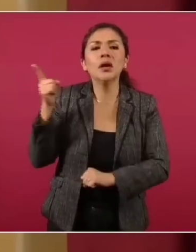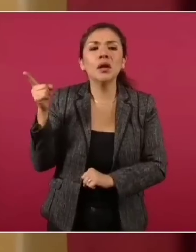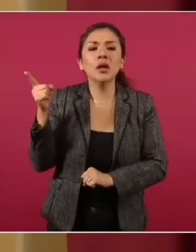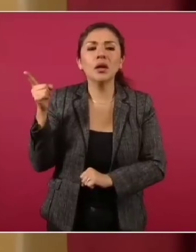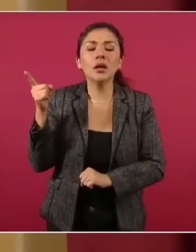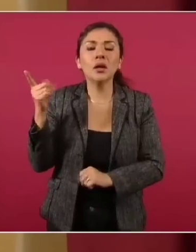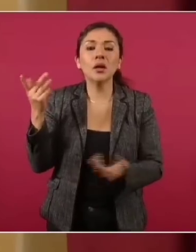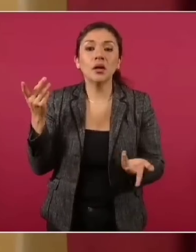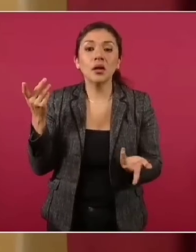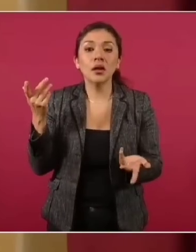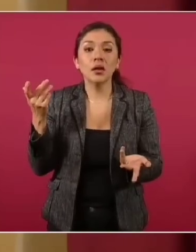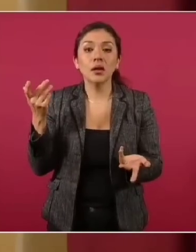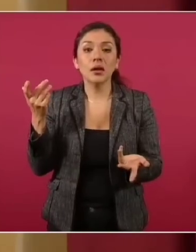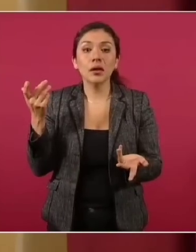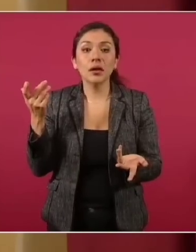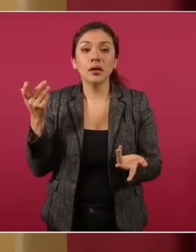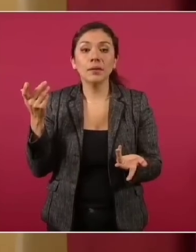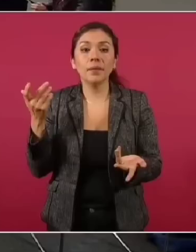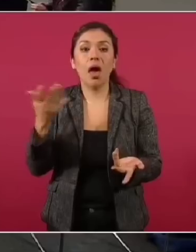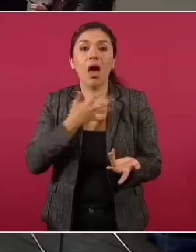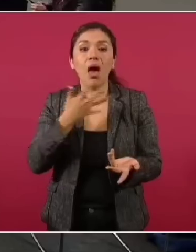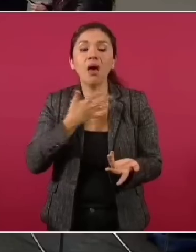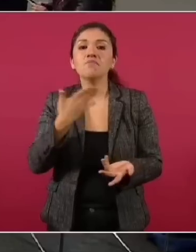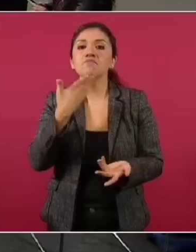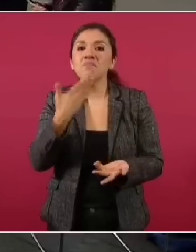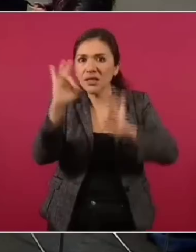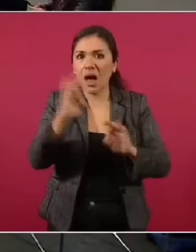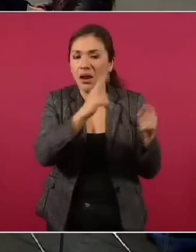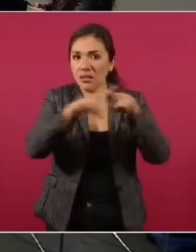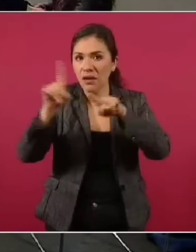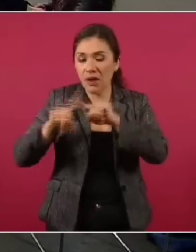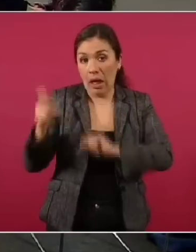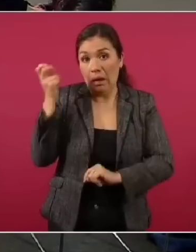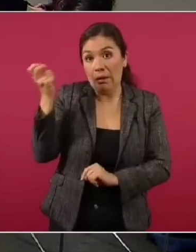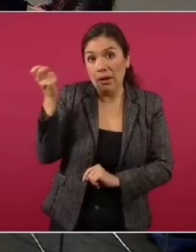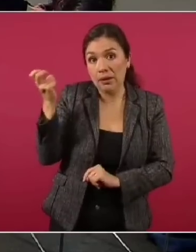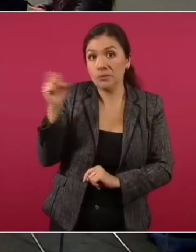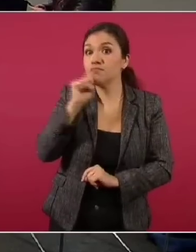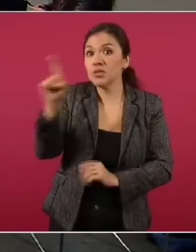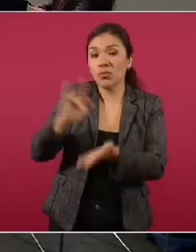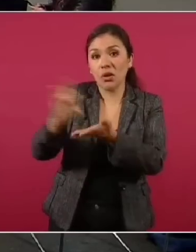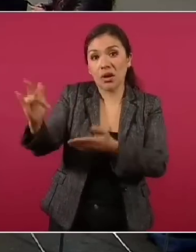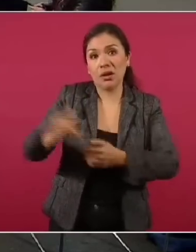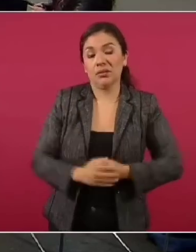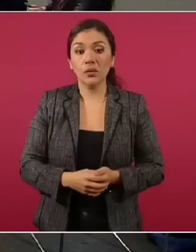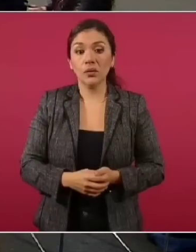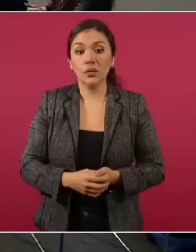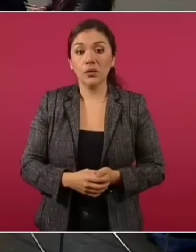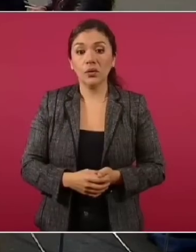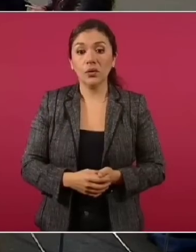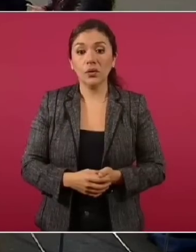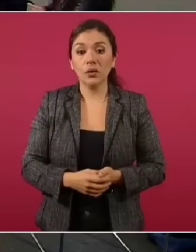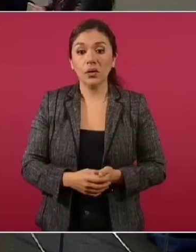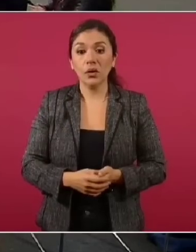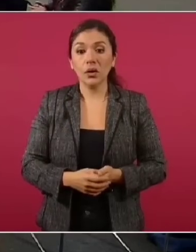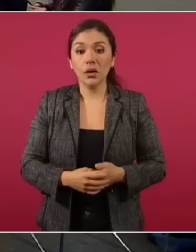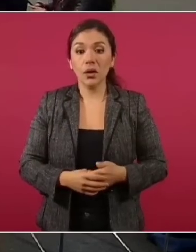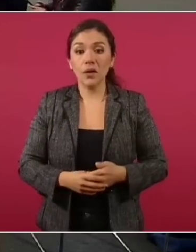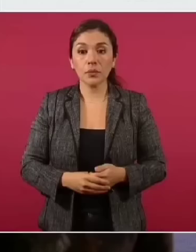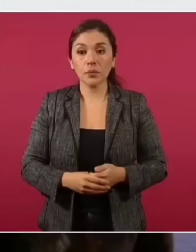la disciplina fiscal. Esto se debe a que